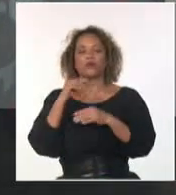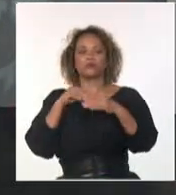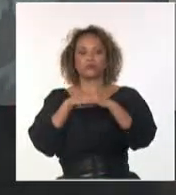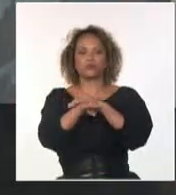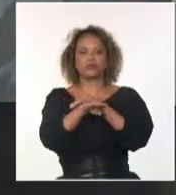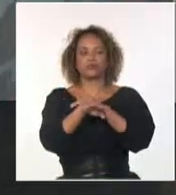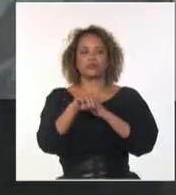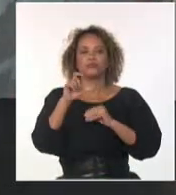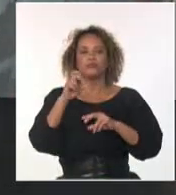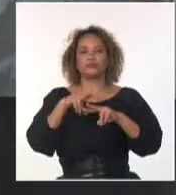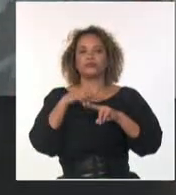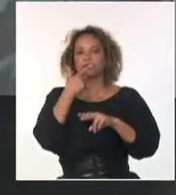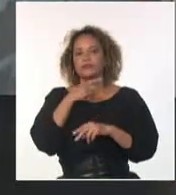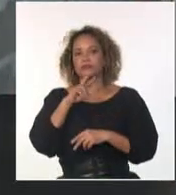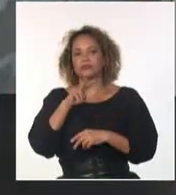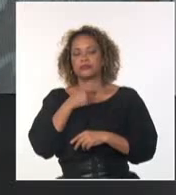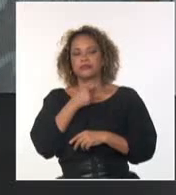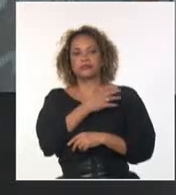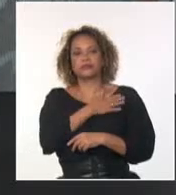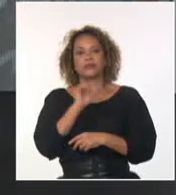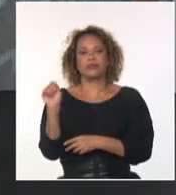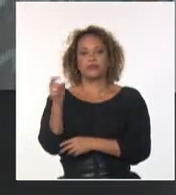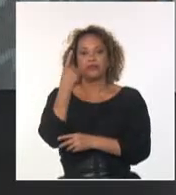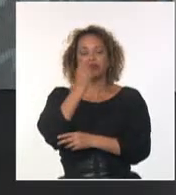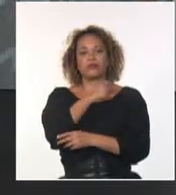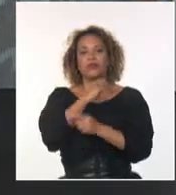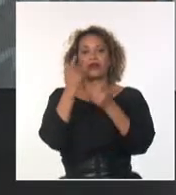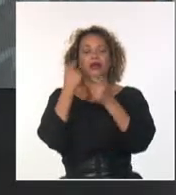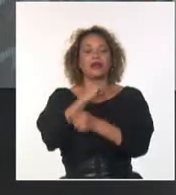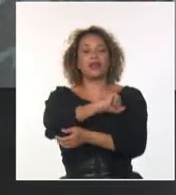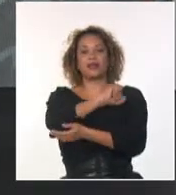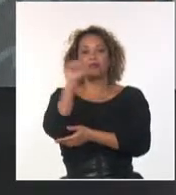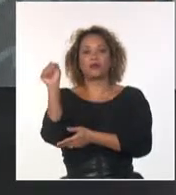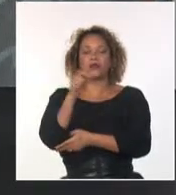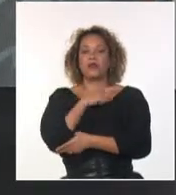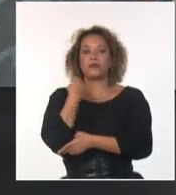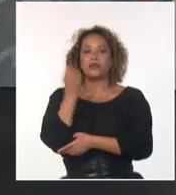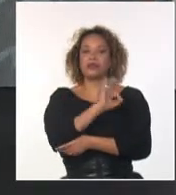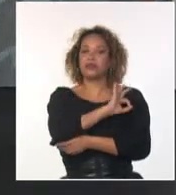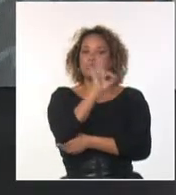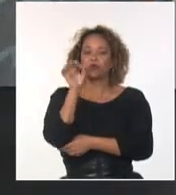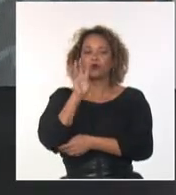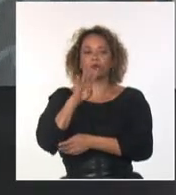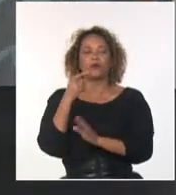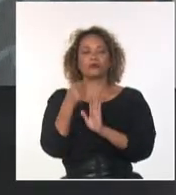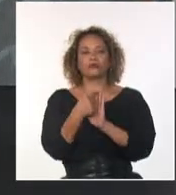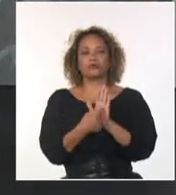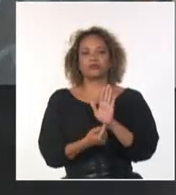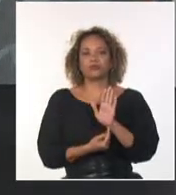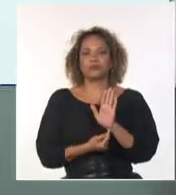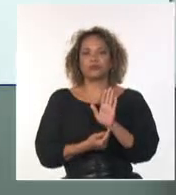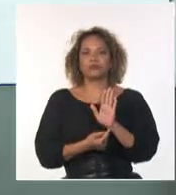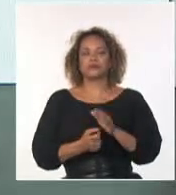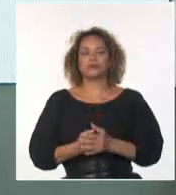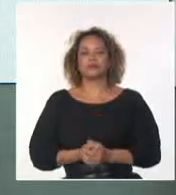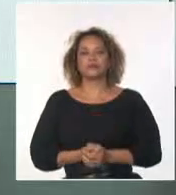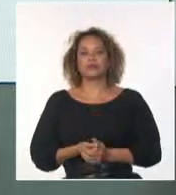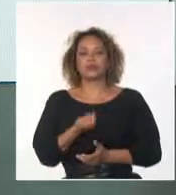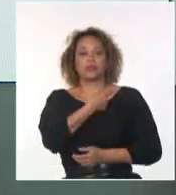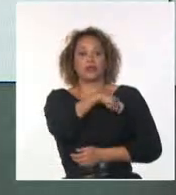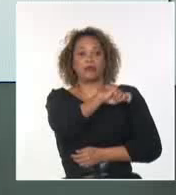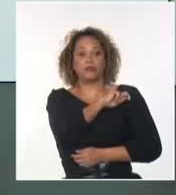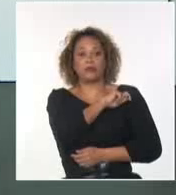Alonso, primer entrenador de la historia de la Bundesliga que no pierde en sus primeros cuatro juegos ante el Bayern de Múnich. En España,